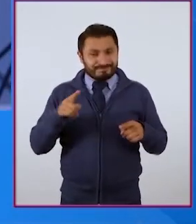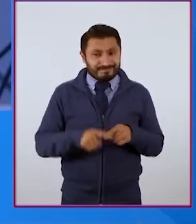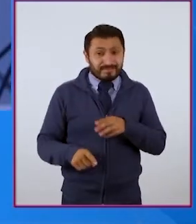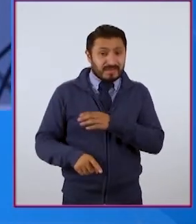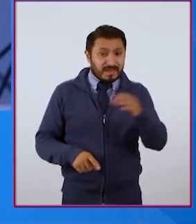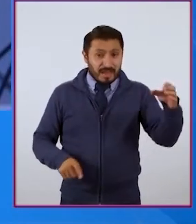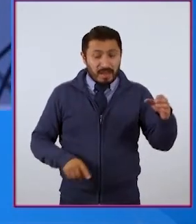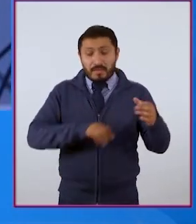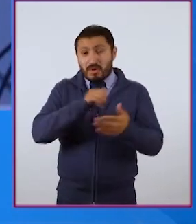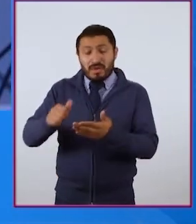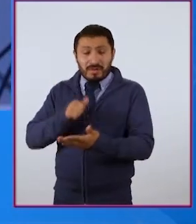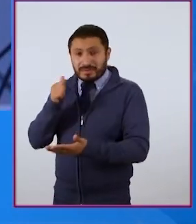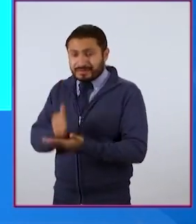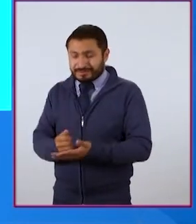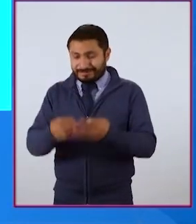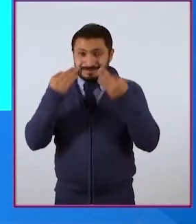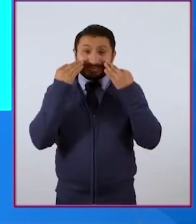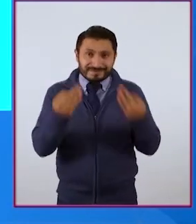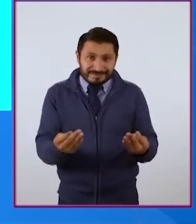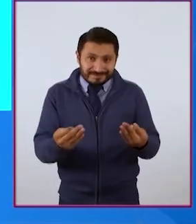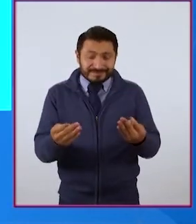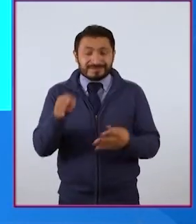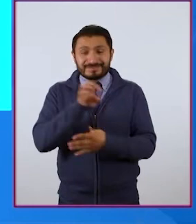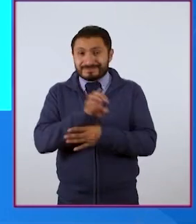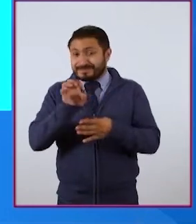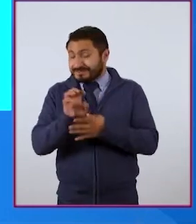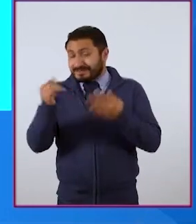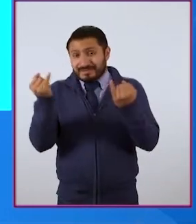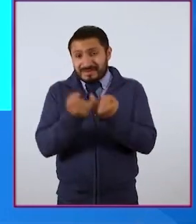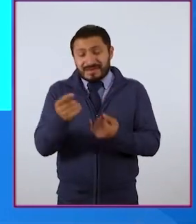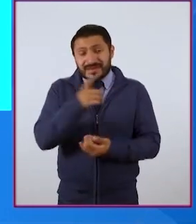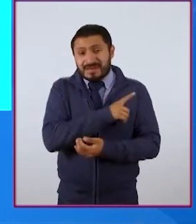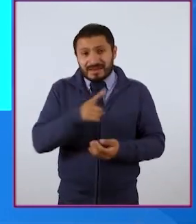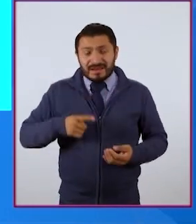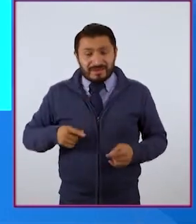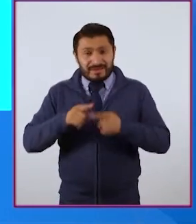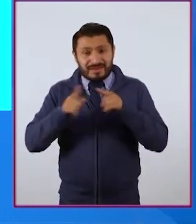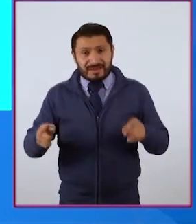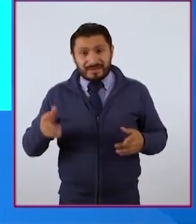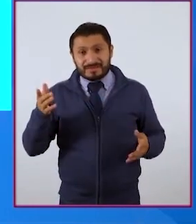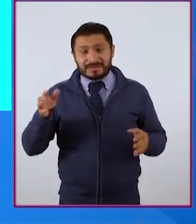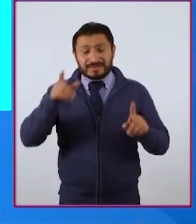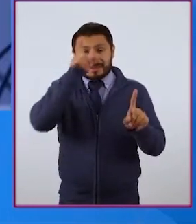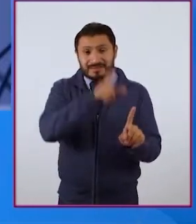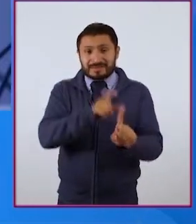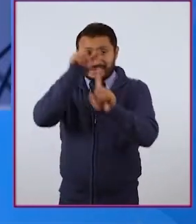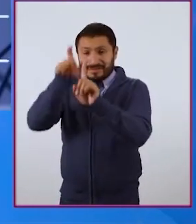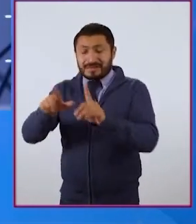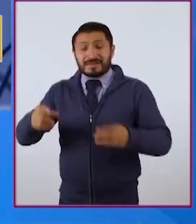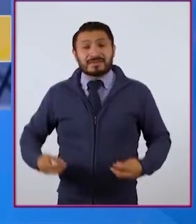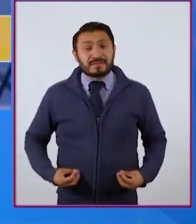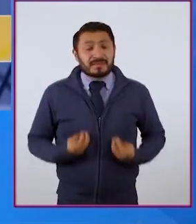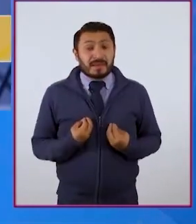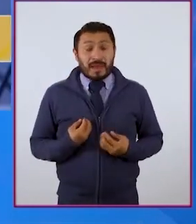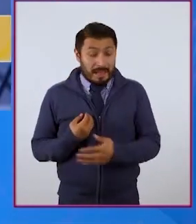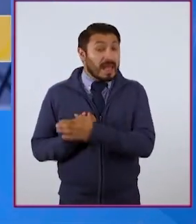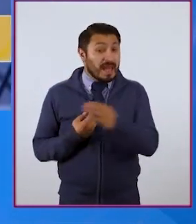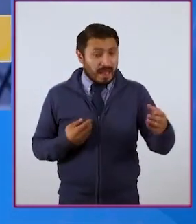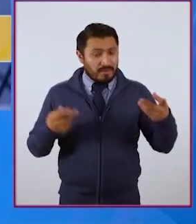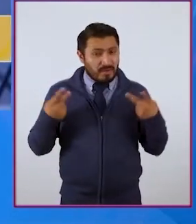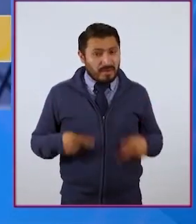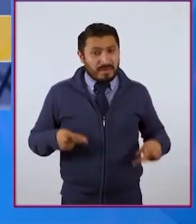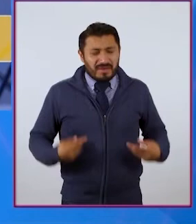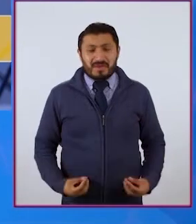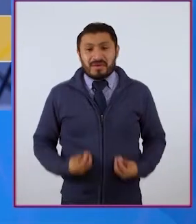el campo y la urbe son evidentes y por lo tanto también lo deben ser las diferencias en sus estilos de vida. En el campo, las personas